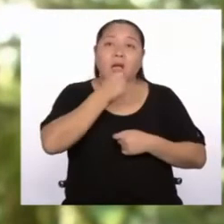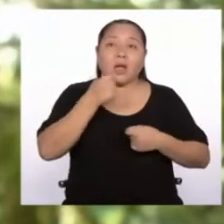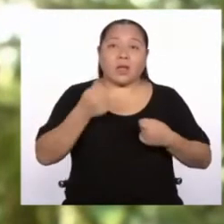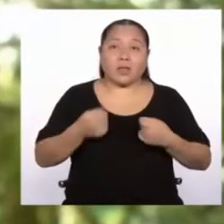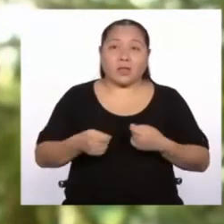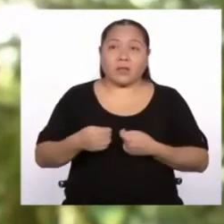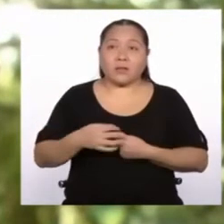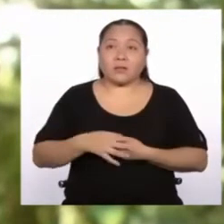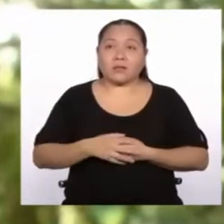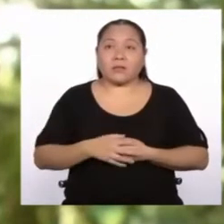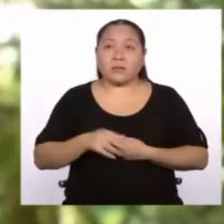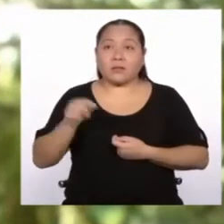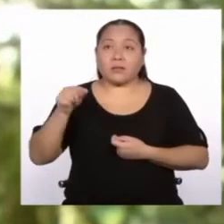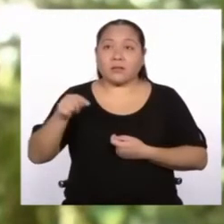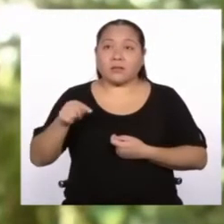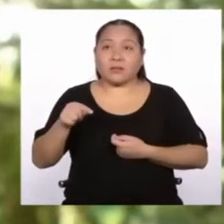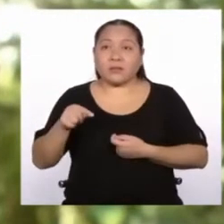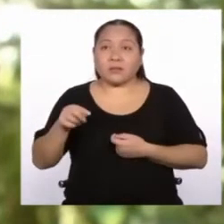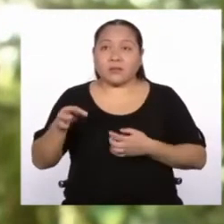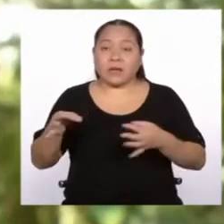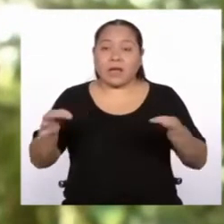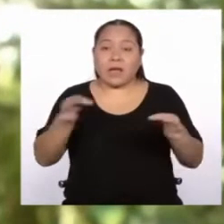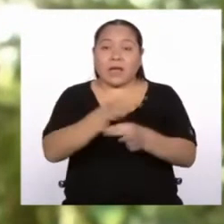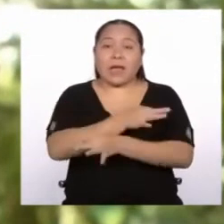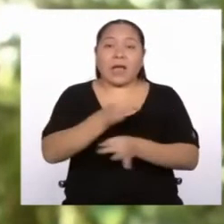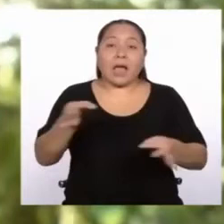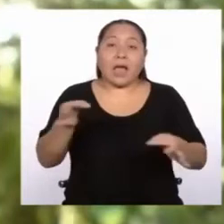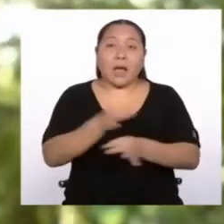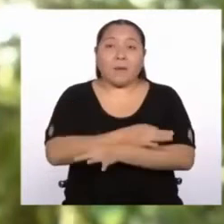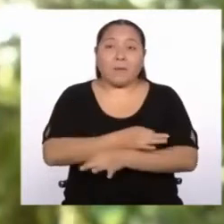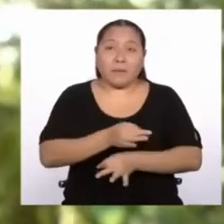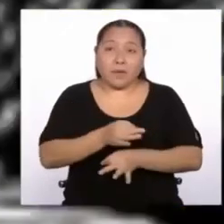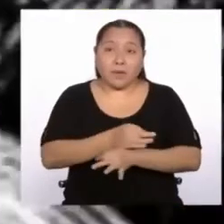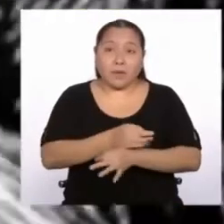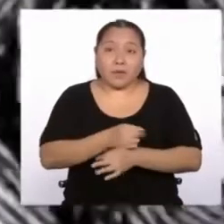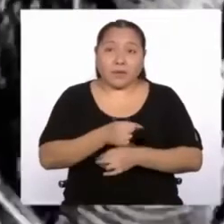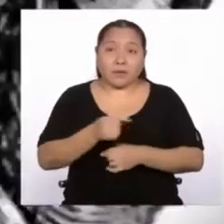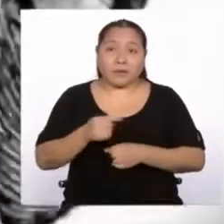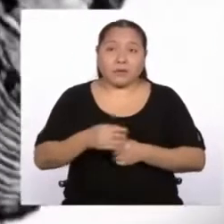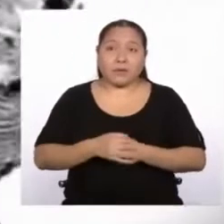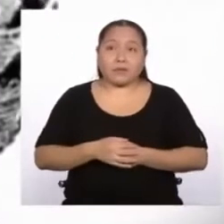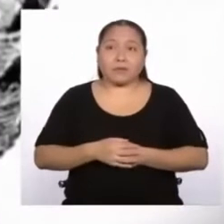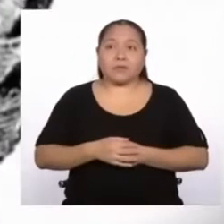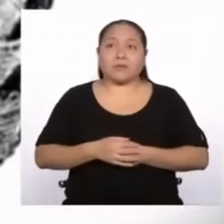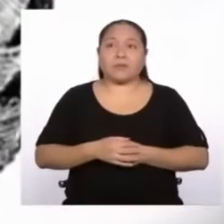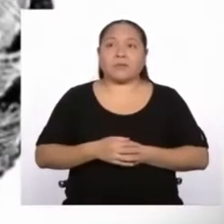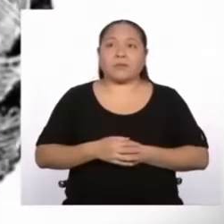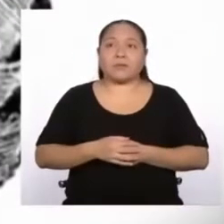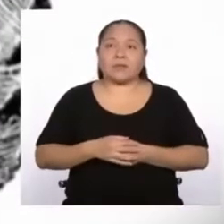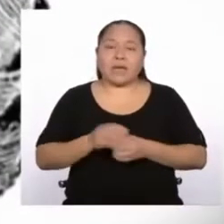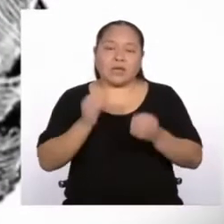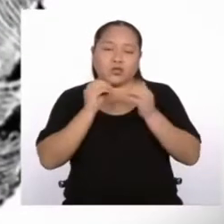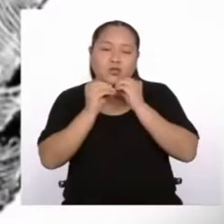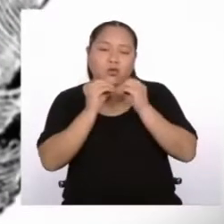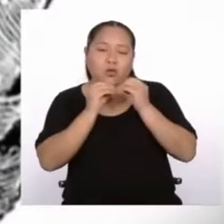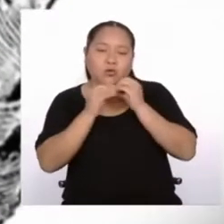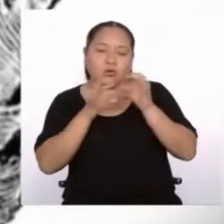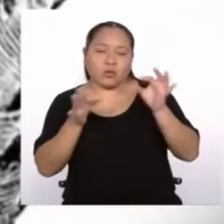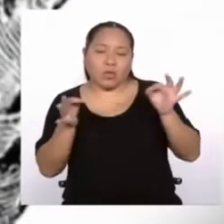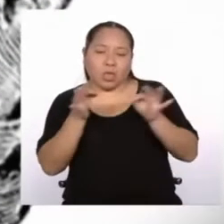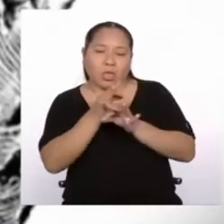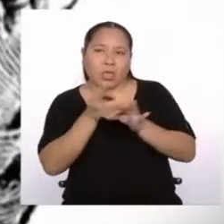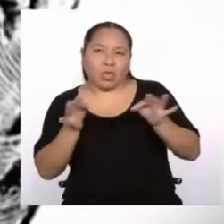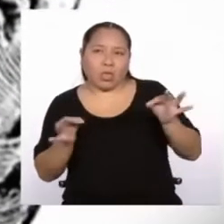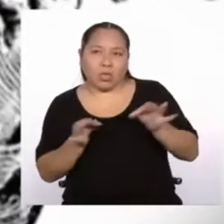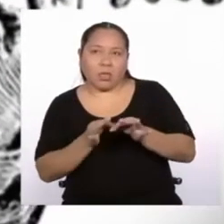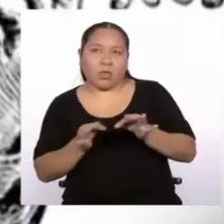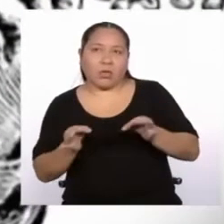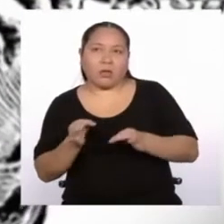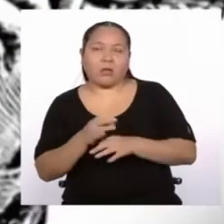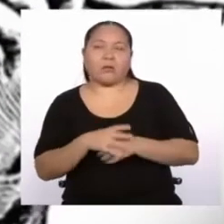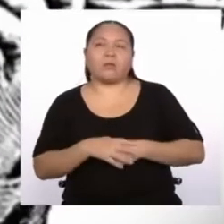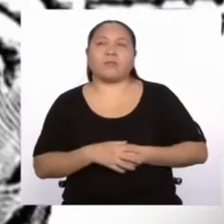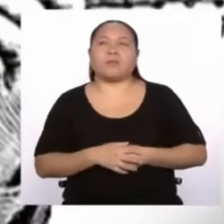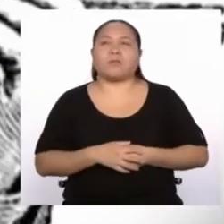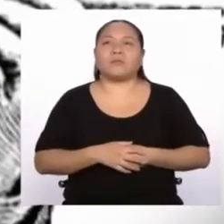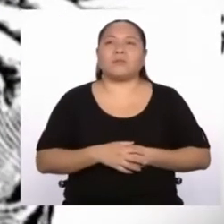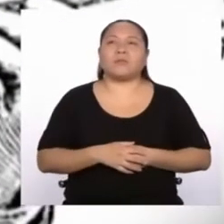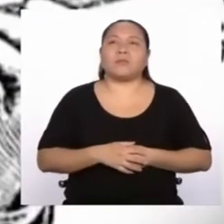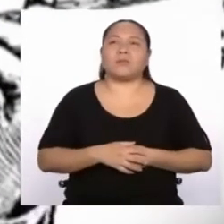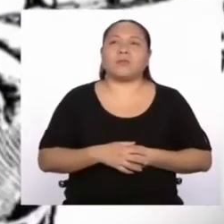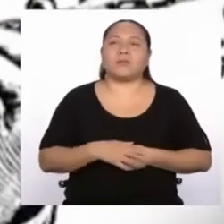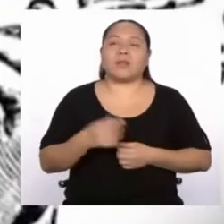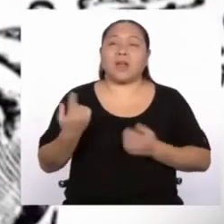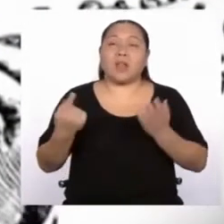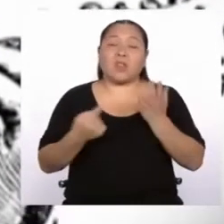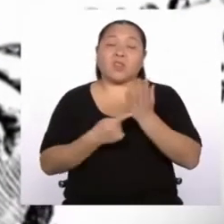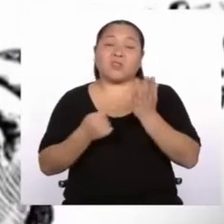él invierte un poco el orden de las estrofas, ¿no? Y él sobre la marcha lo corrige, ¿no? Entonces, por un lado,